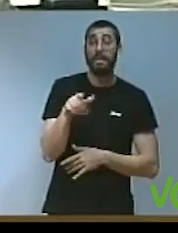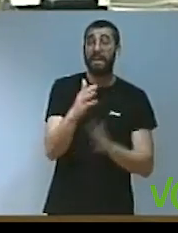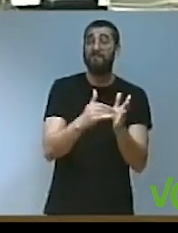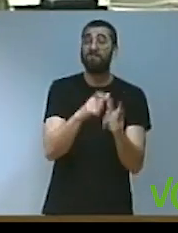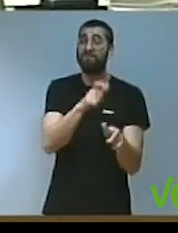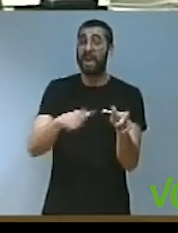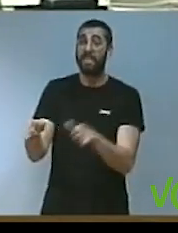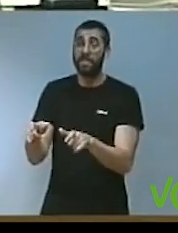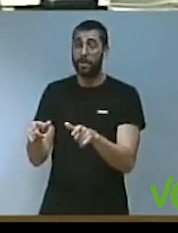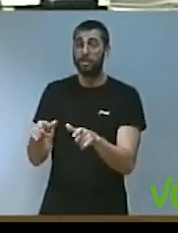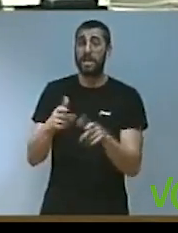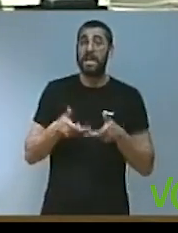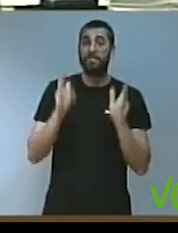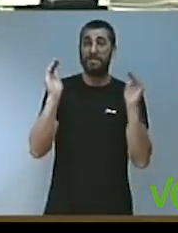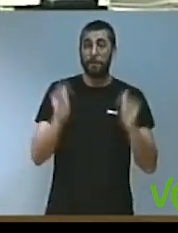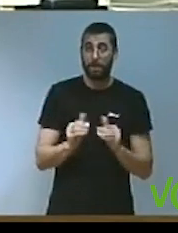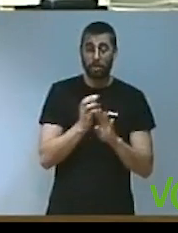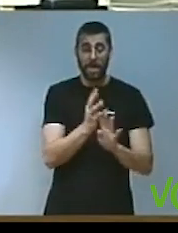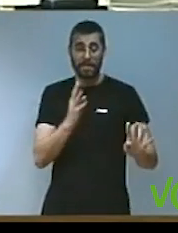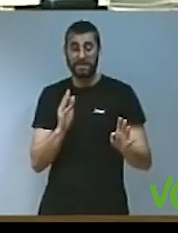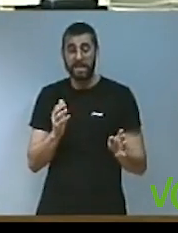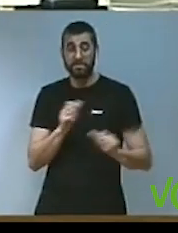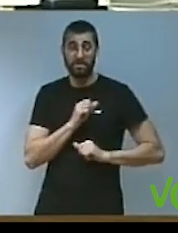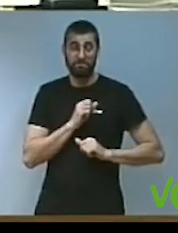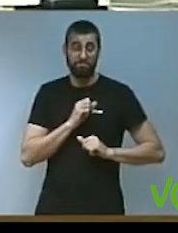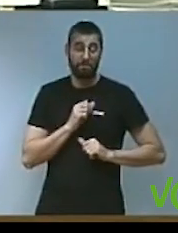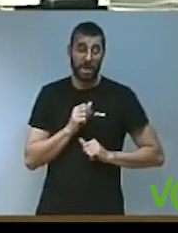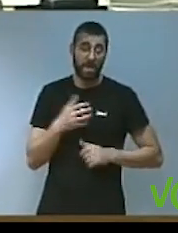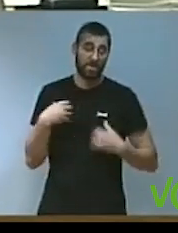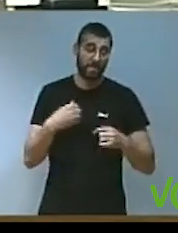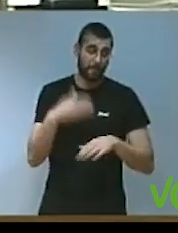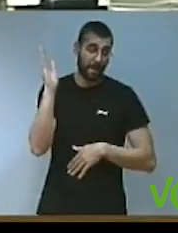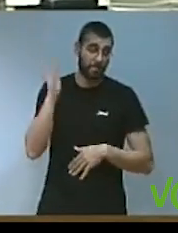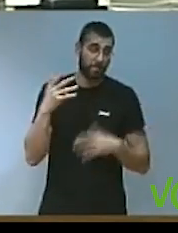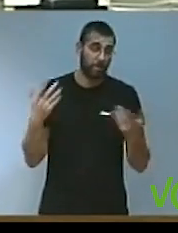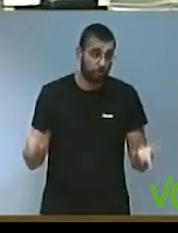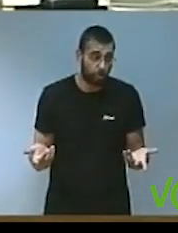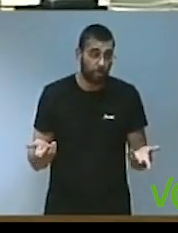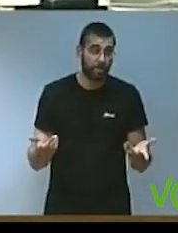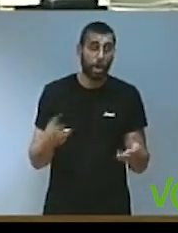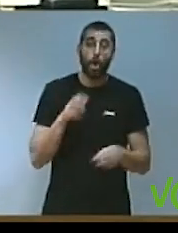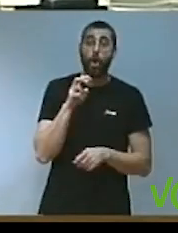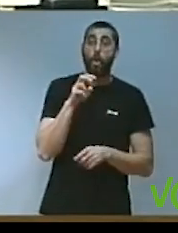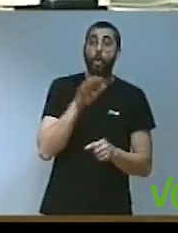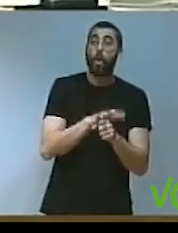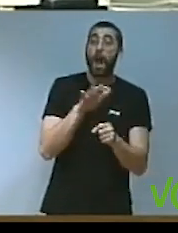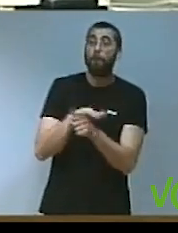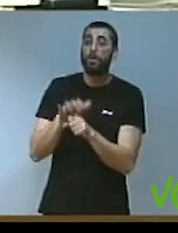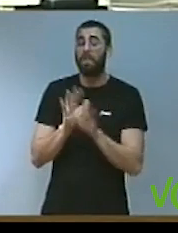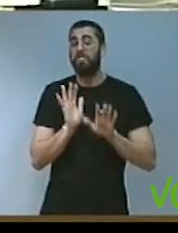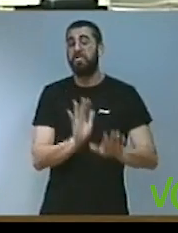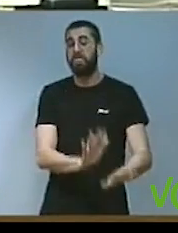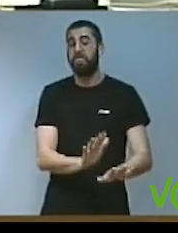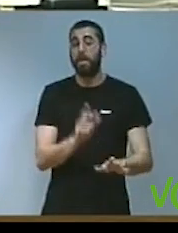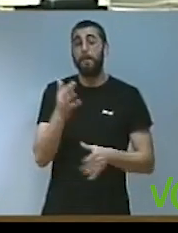tendrán menos libertad, más listas de espera en sanidad. Tendrán que seguir dejando, echar a perder sus huertos y tendrán